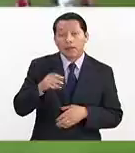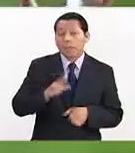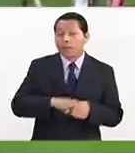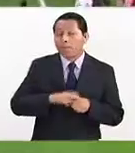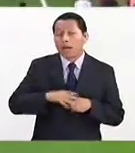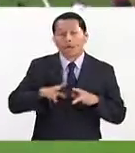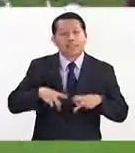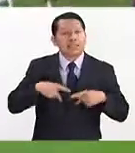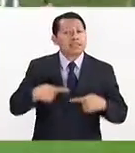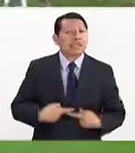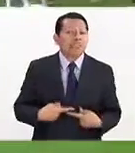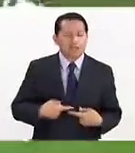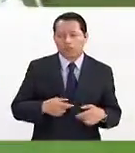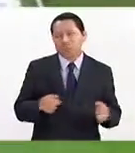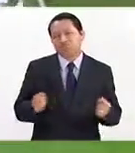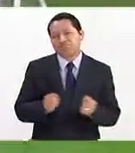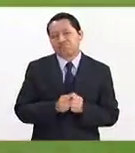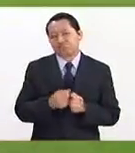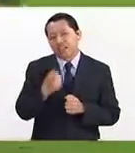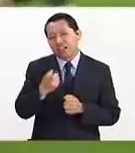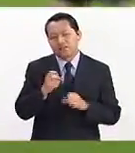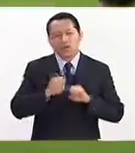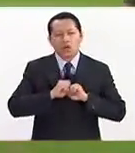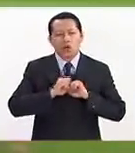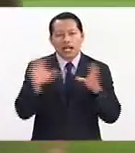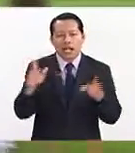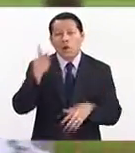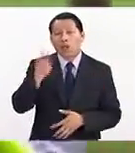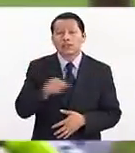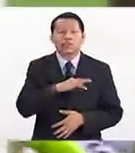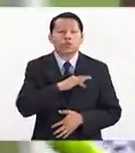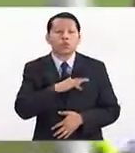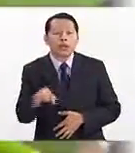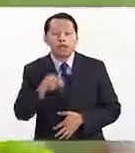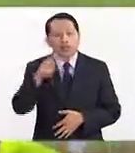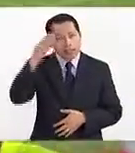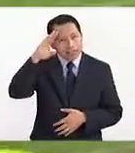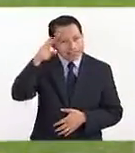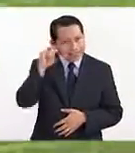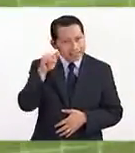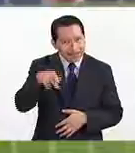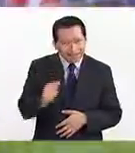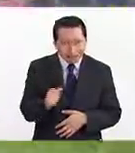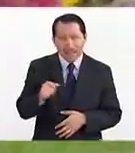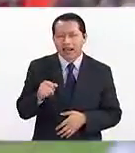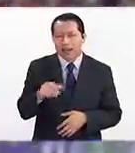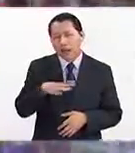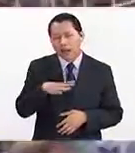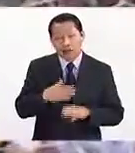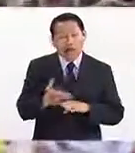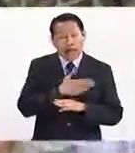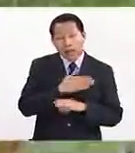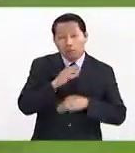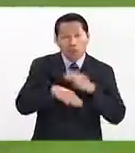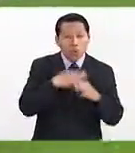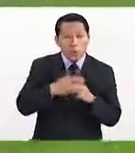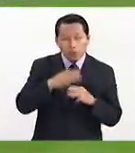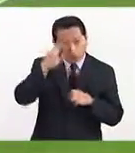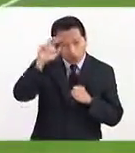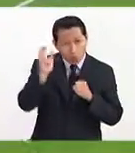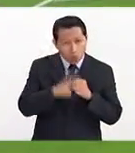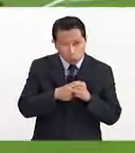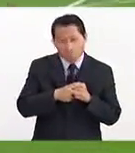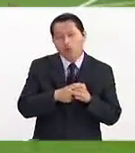débiles. Con esto queda claro entonces que hay posibilidades para que Islandia, los vikingos que enamoraron al mundo en la Eurocopa